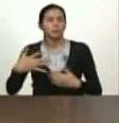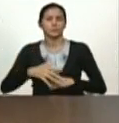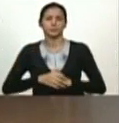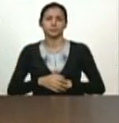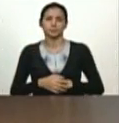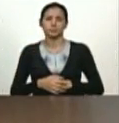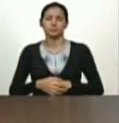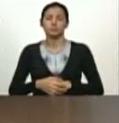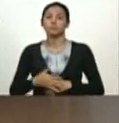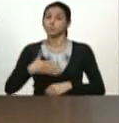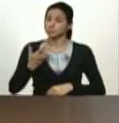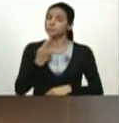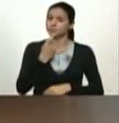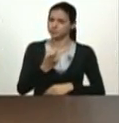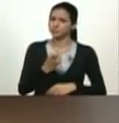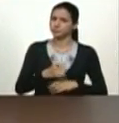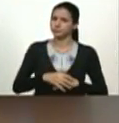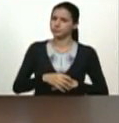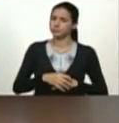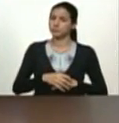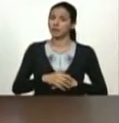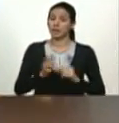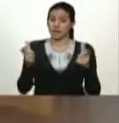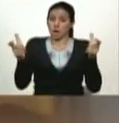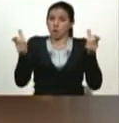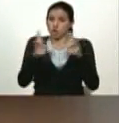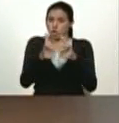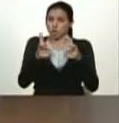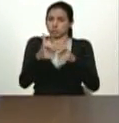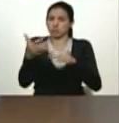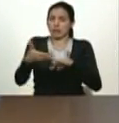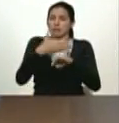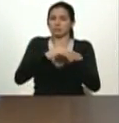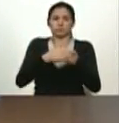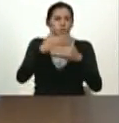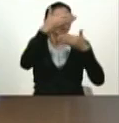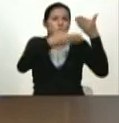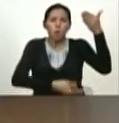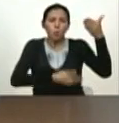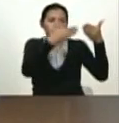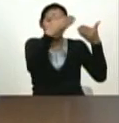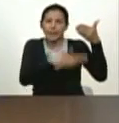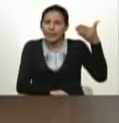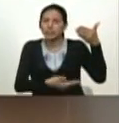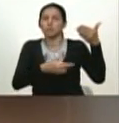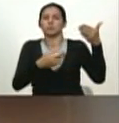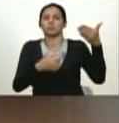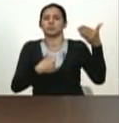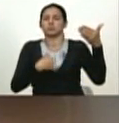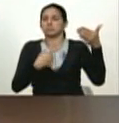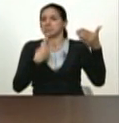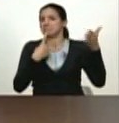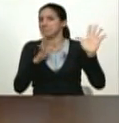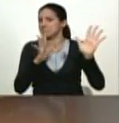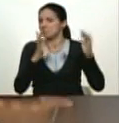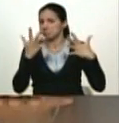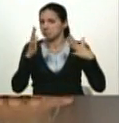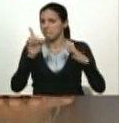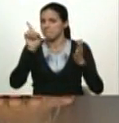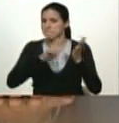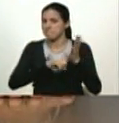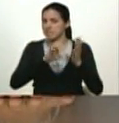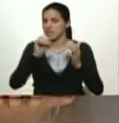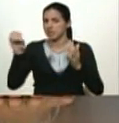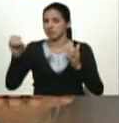decir compañero que de todas las reuniones en todos los documentos si les digo mil no exagero que me